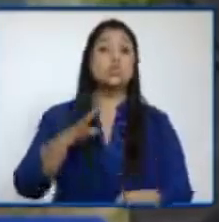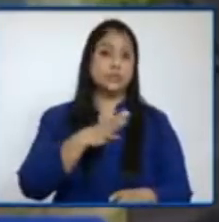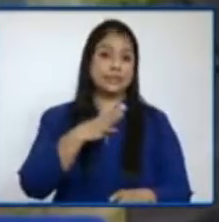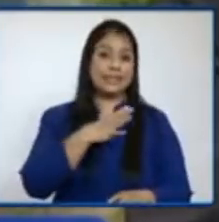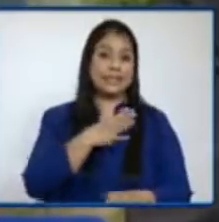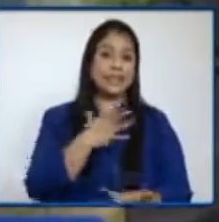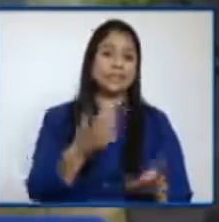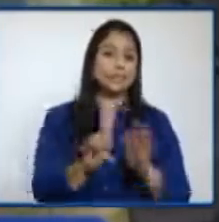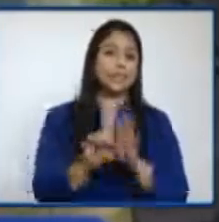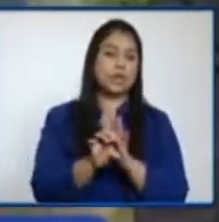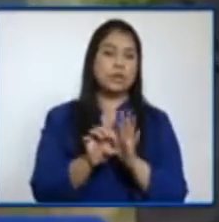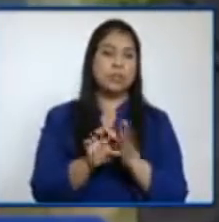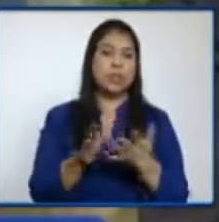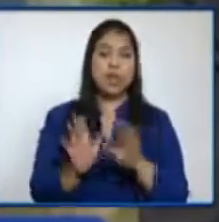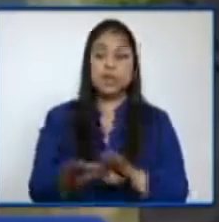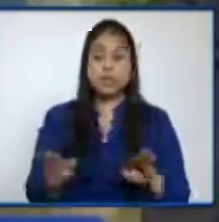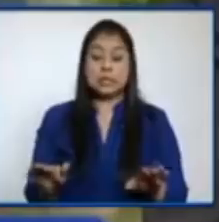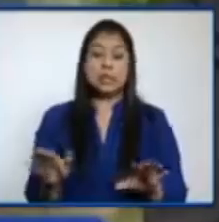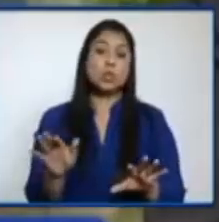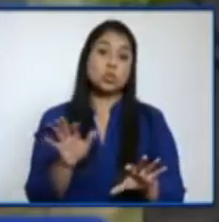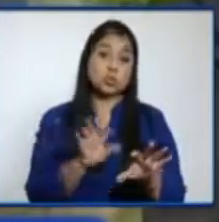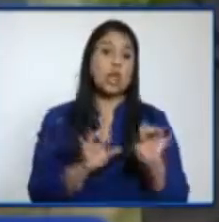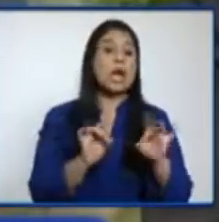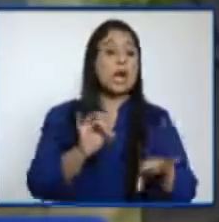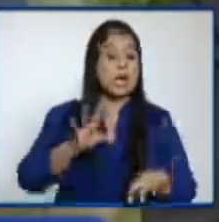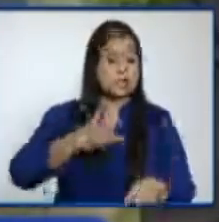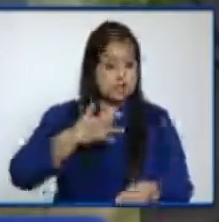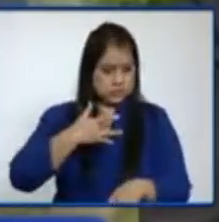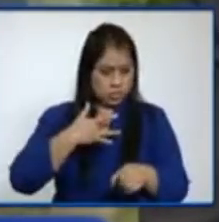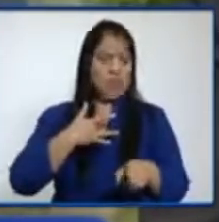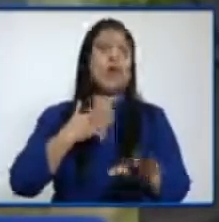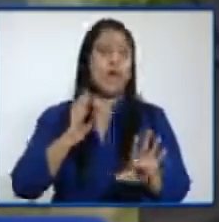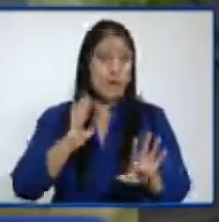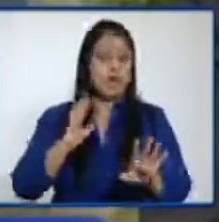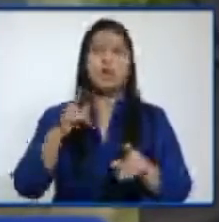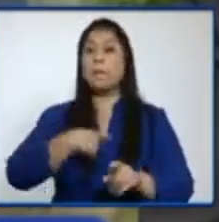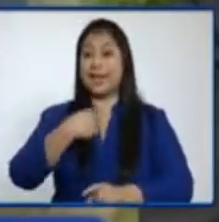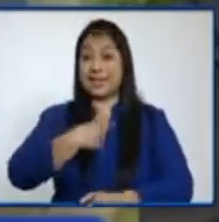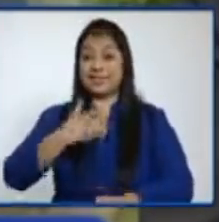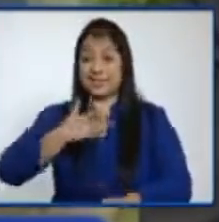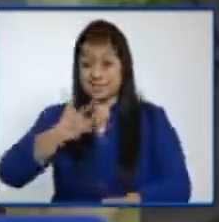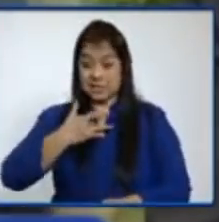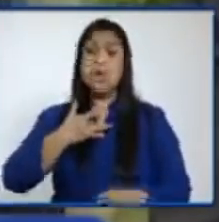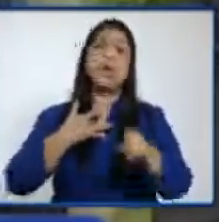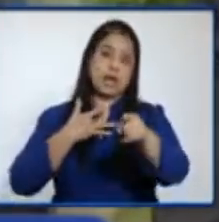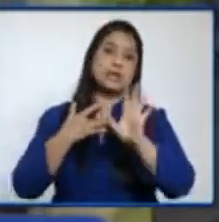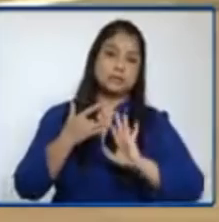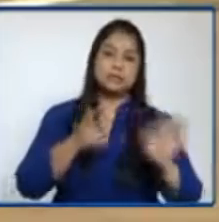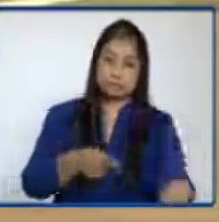la presencia de niños o niñas con algún síntoma o algún maestro con alguna sintomatología.